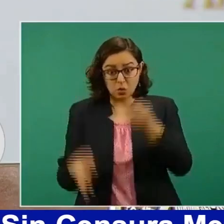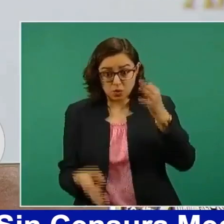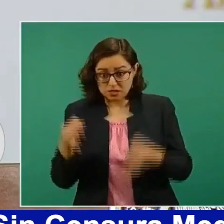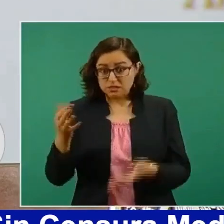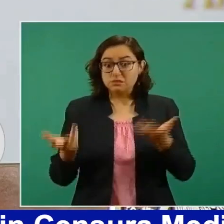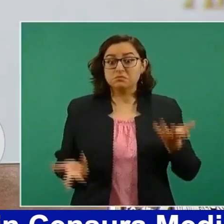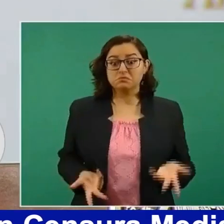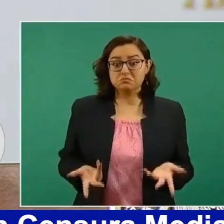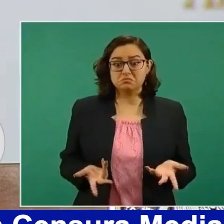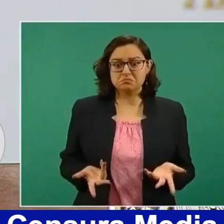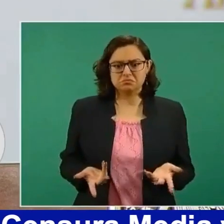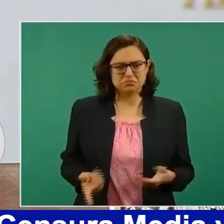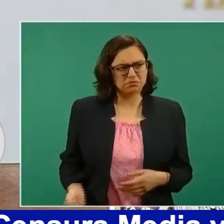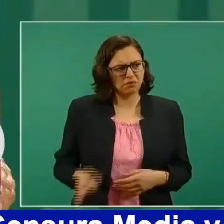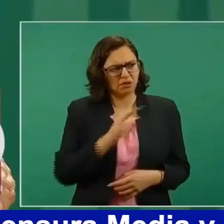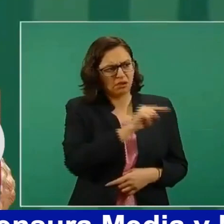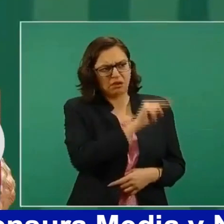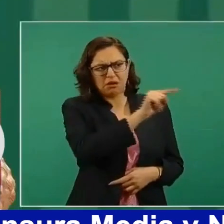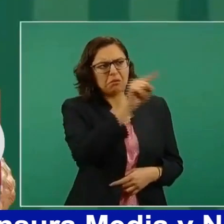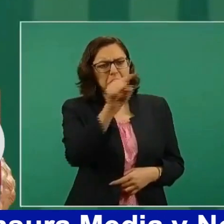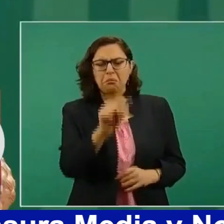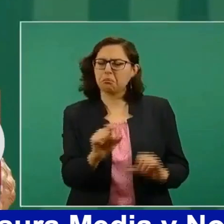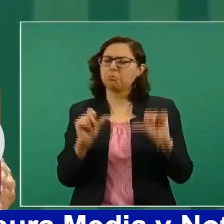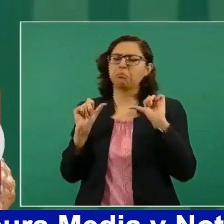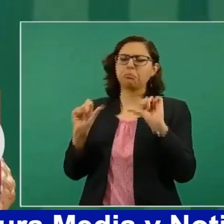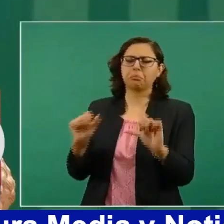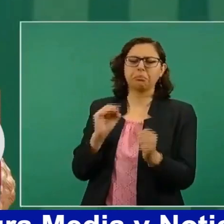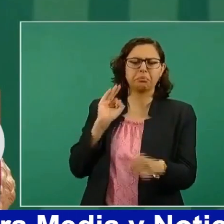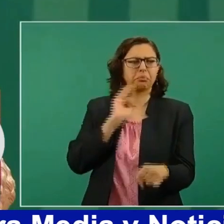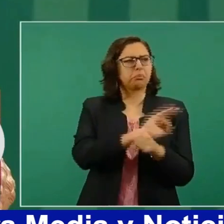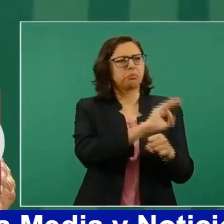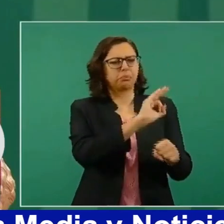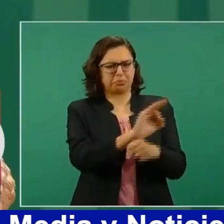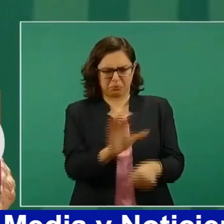con otros servidores públicos?